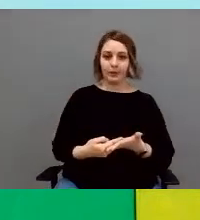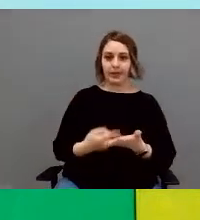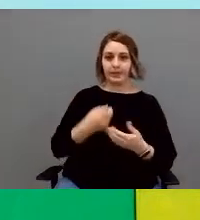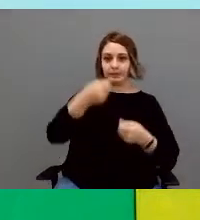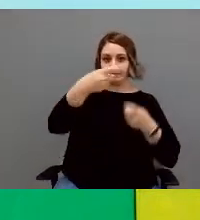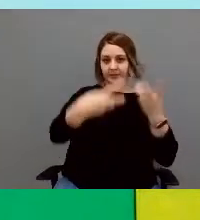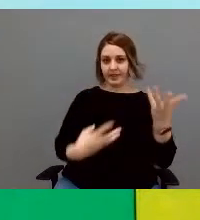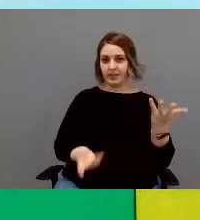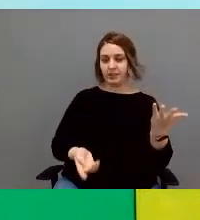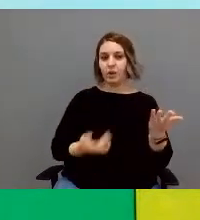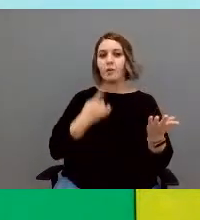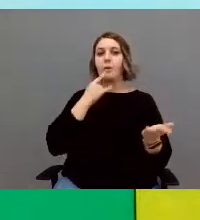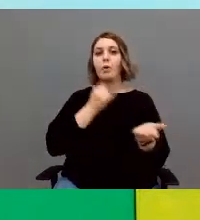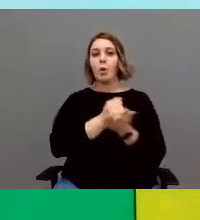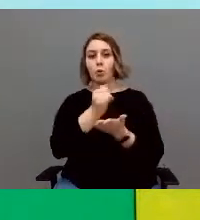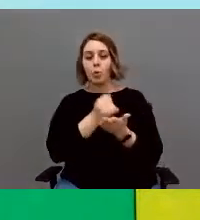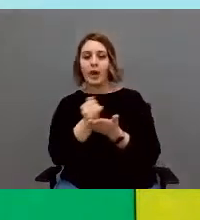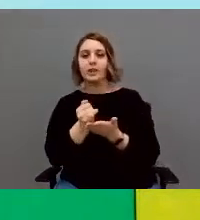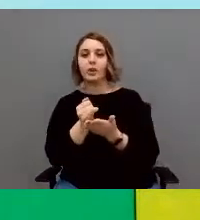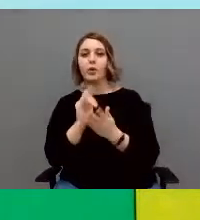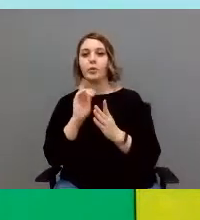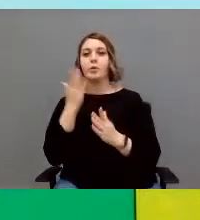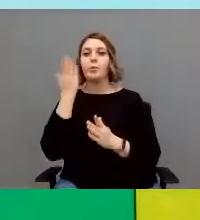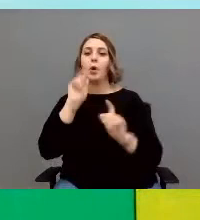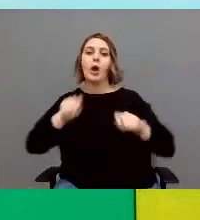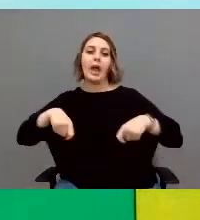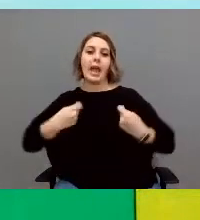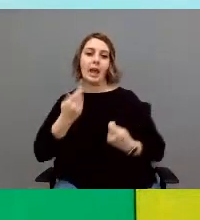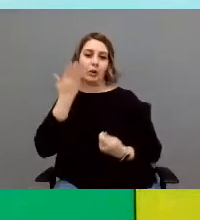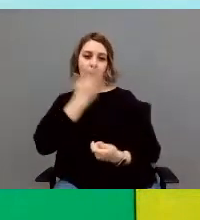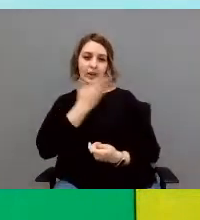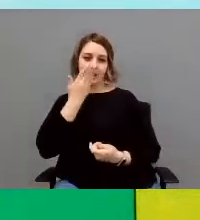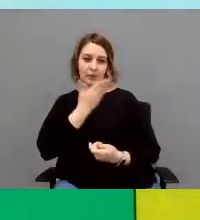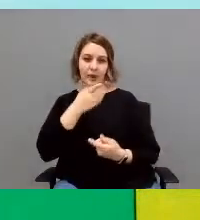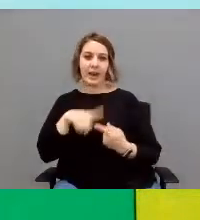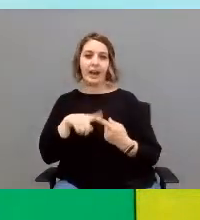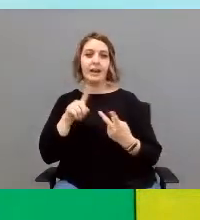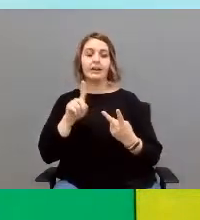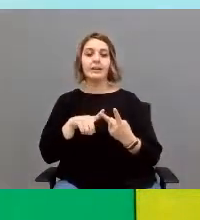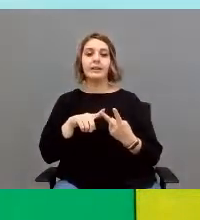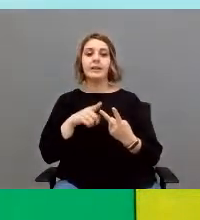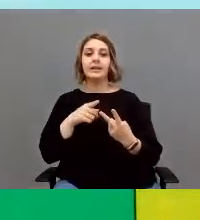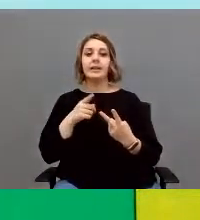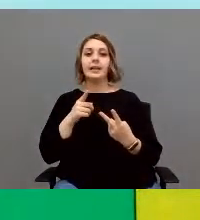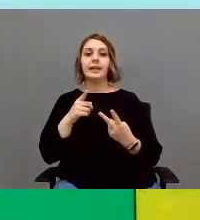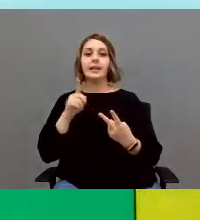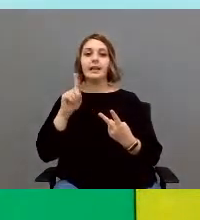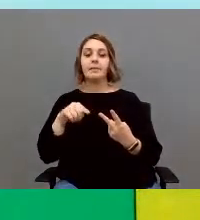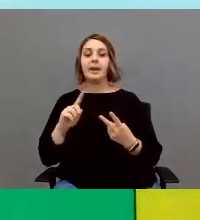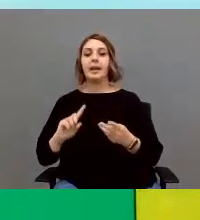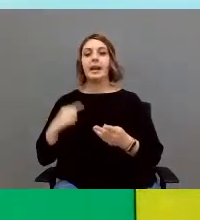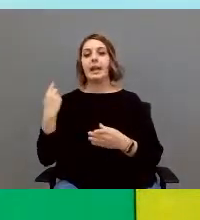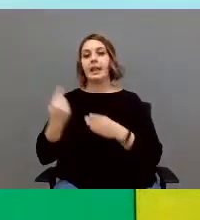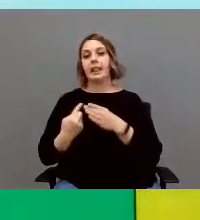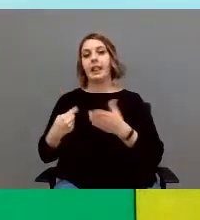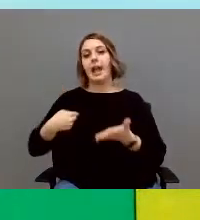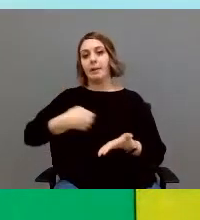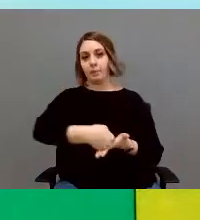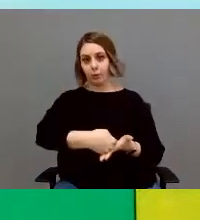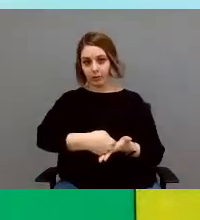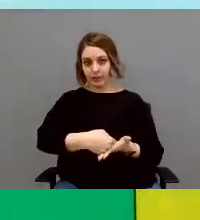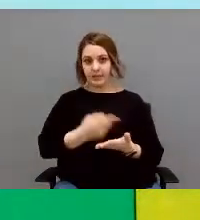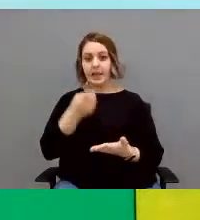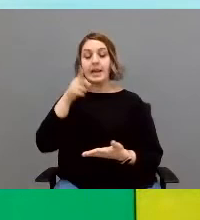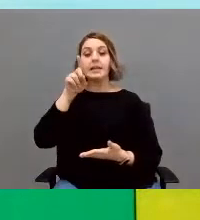Estos son el blog de Huerto Ecoescuela, el blog de Talleres y el blog de Teapuntas. También podéis